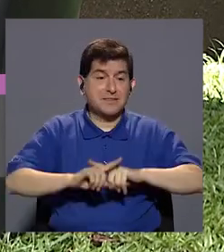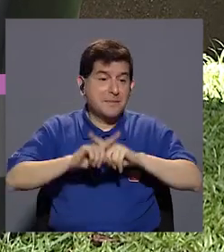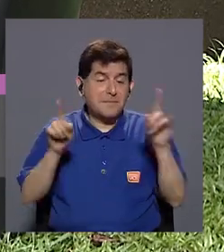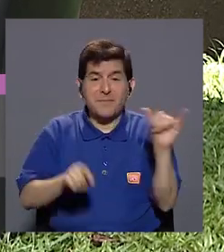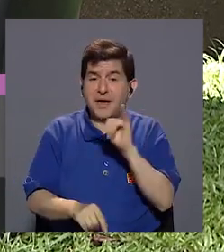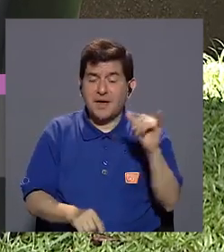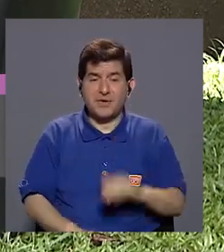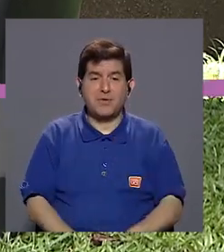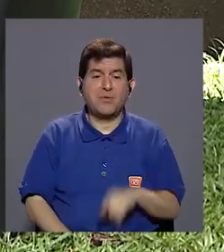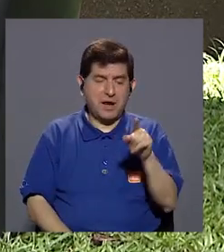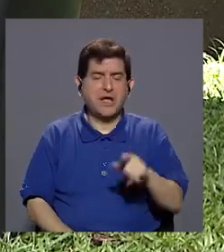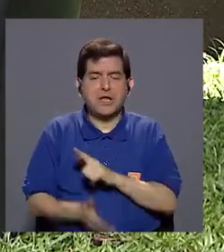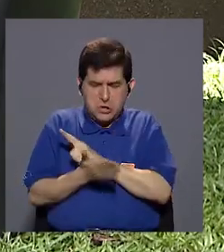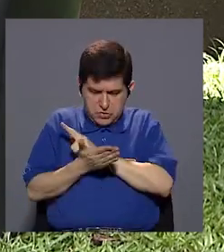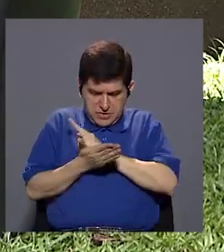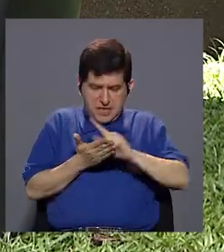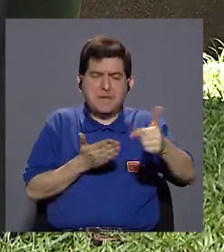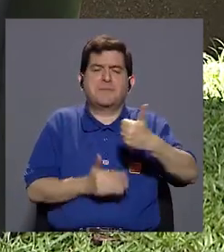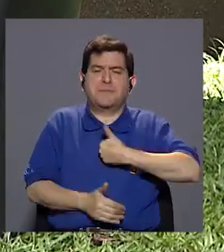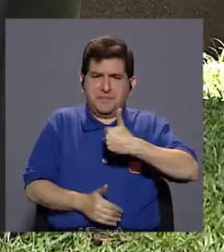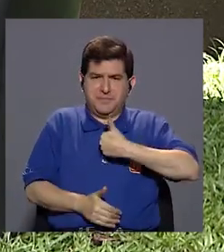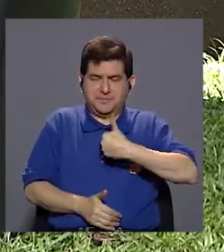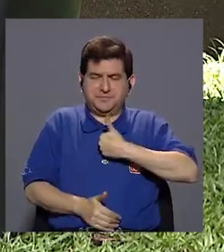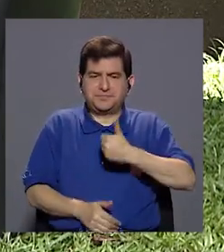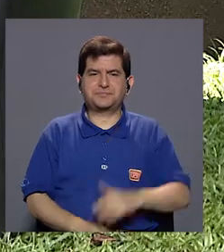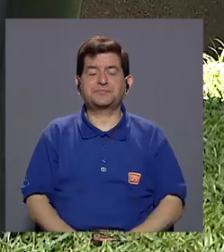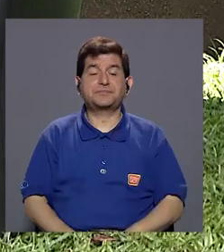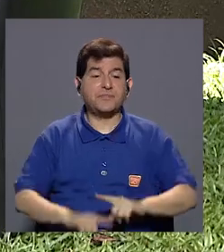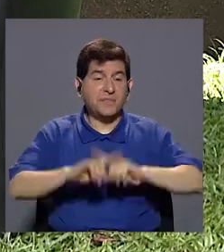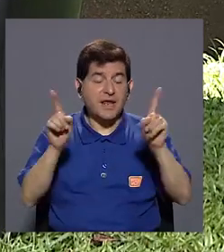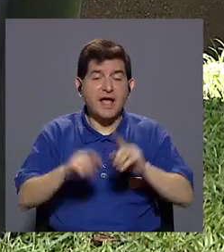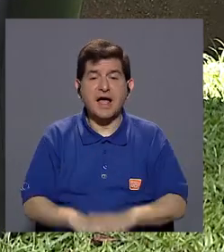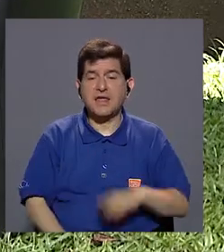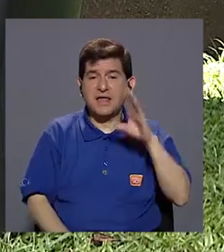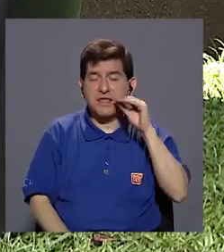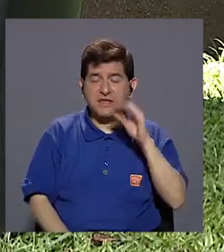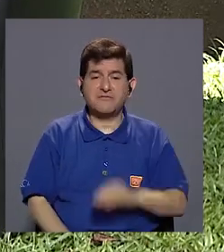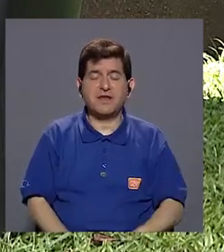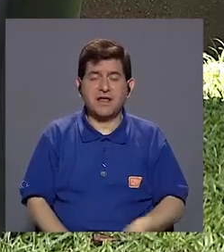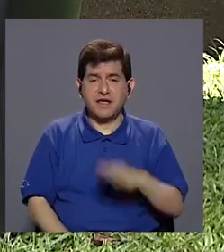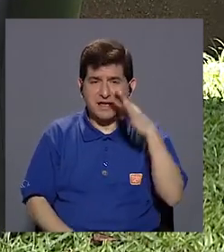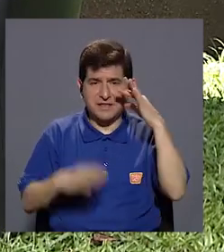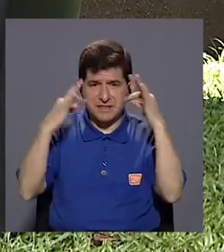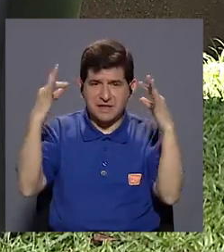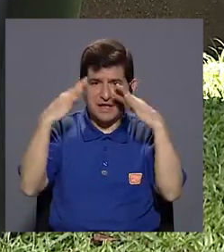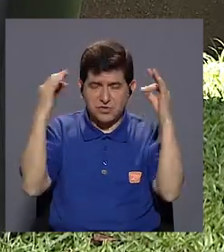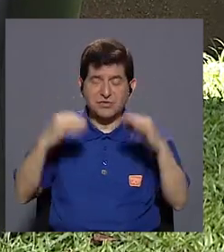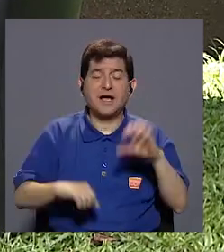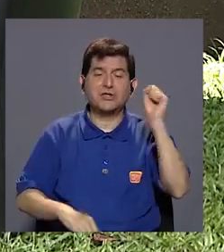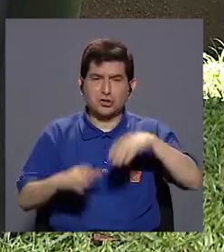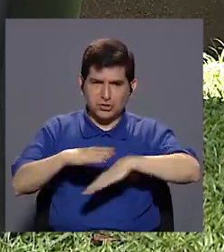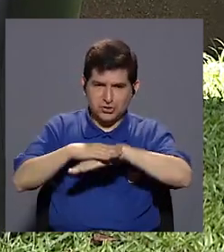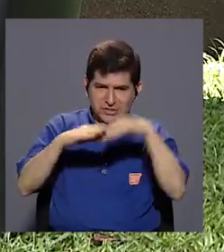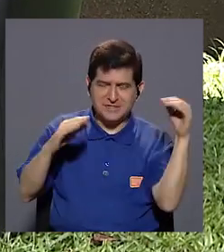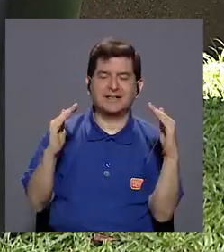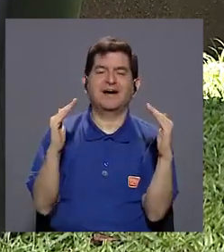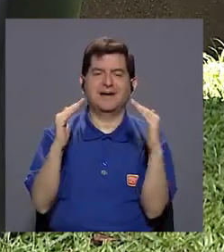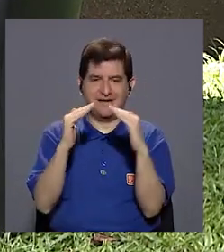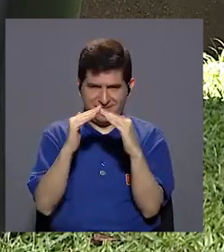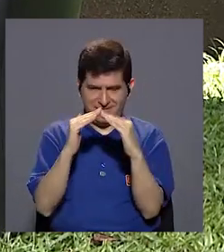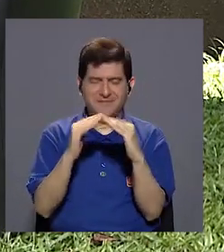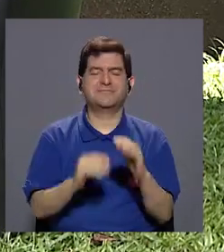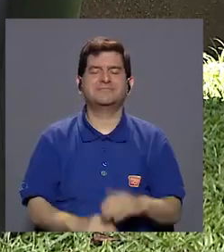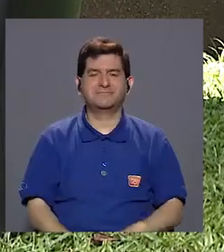sin embargo, también se acicalan y ellos, a diferencia de los perros, muchos de los gatos salen. Entonces, salen de las